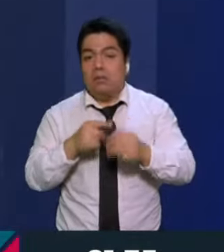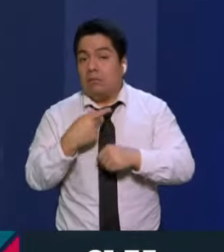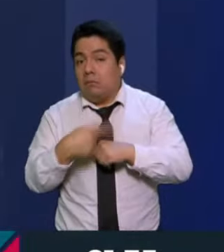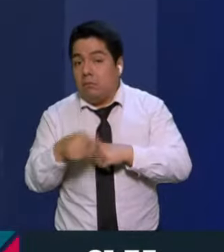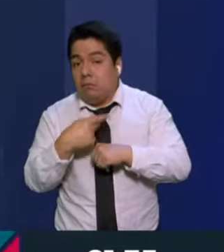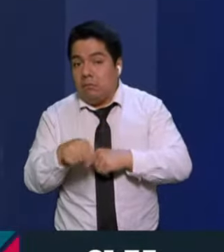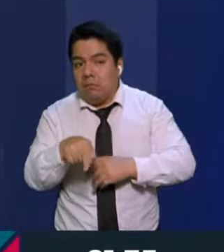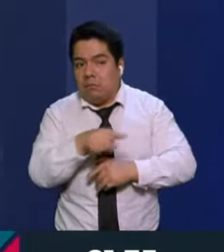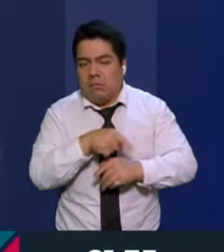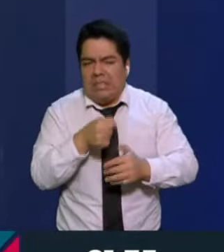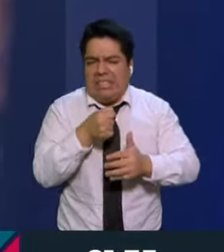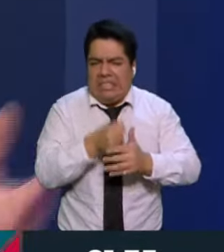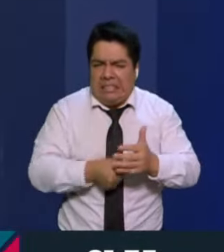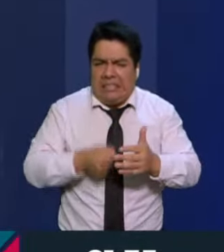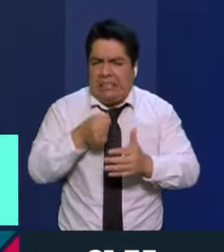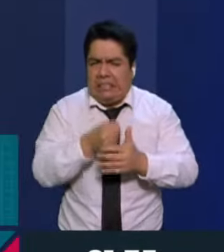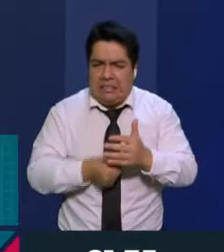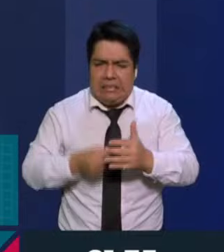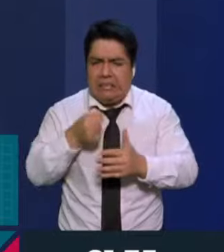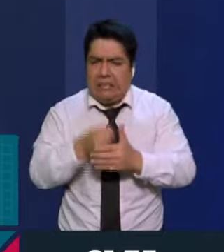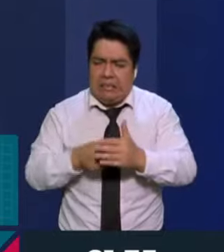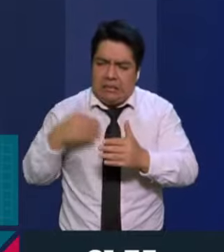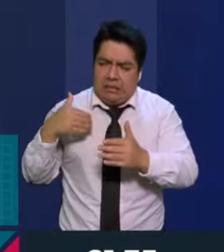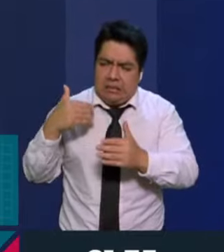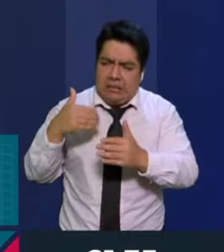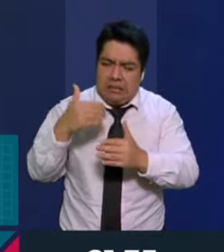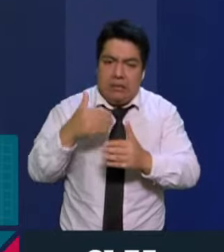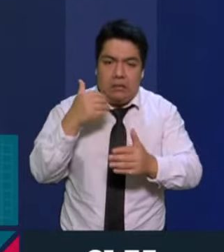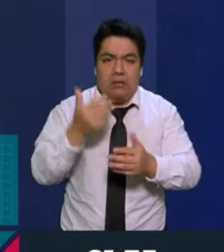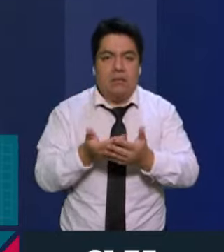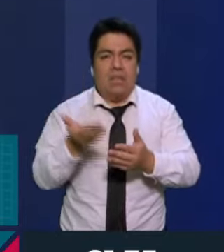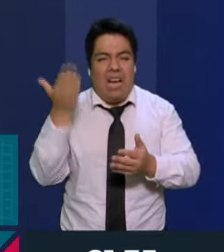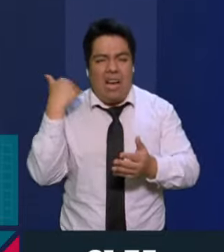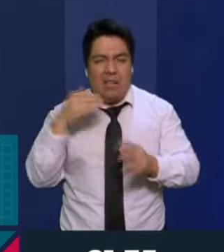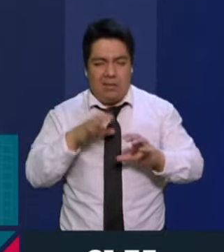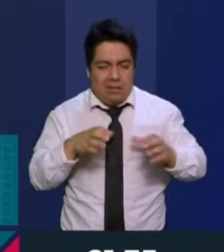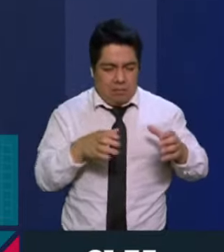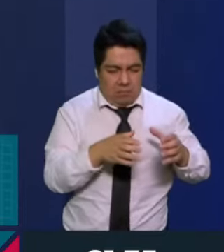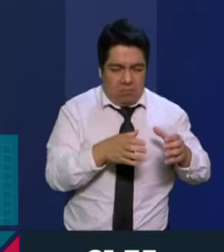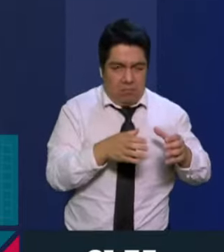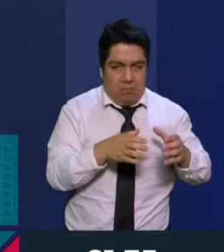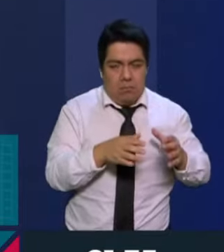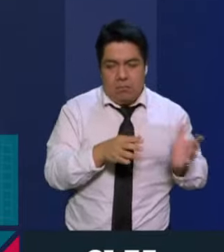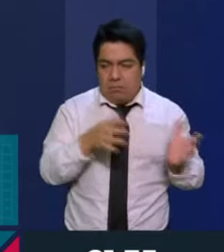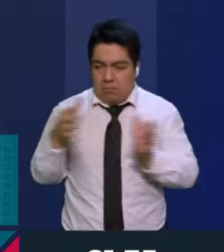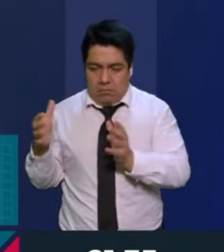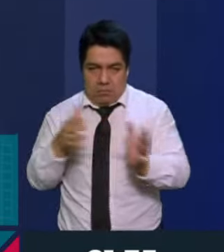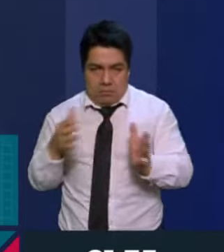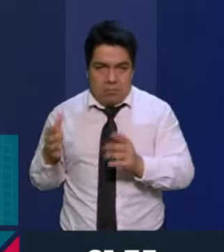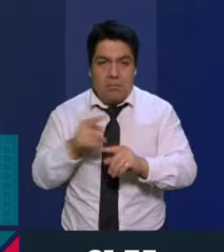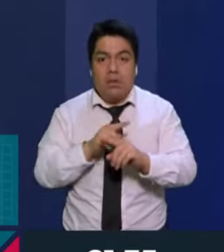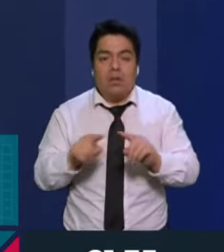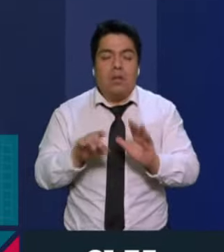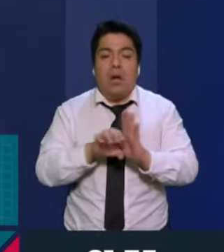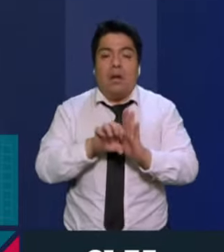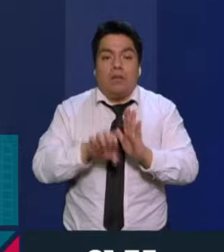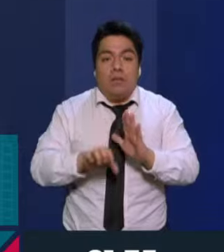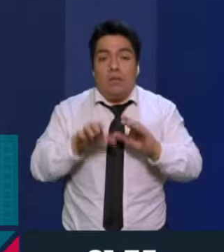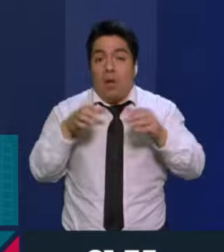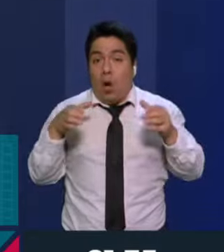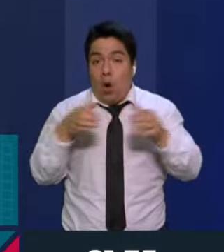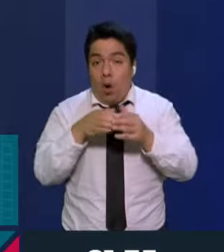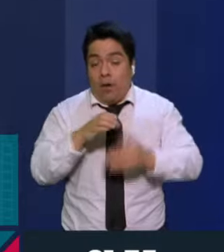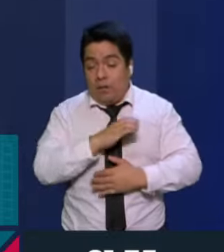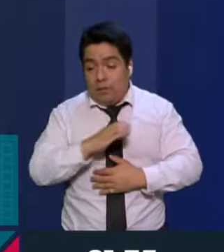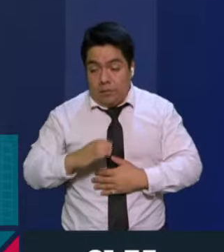que lucharon y que pelearon ellos durante muchos años cuando ellos fueron la oposición. Sin embargo, por ejemplo, en el Congreso de la Ciudad de